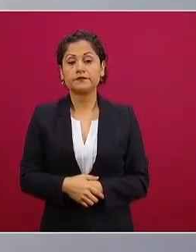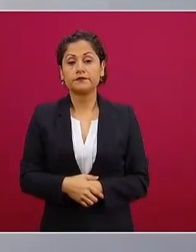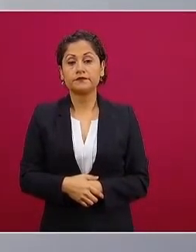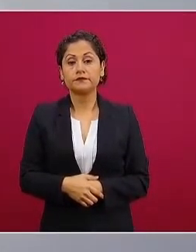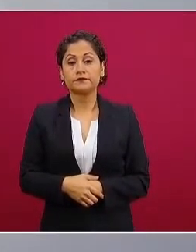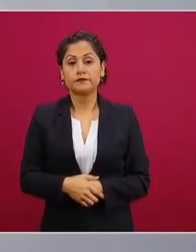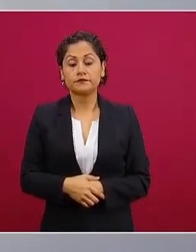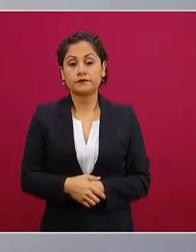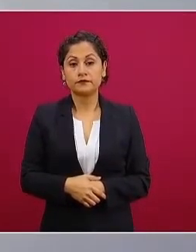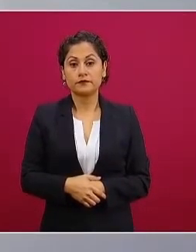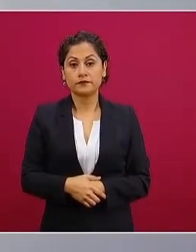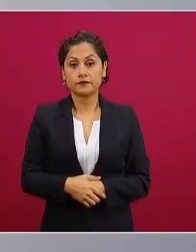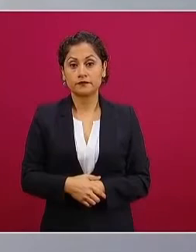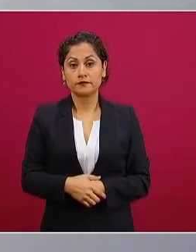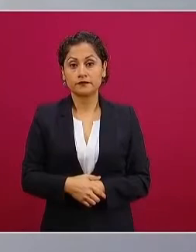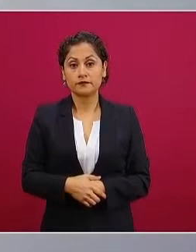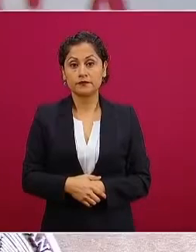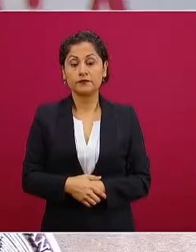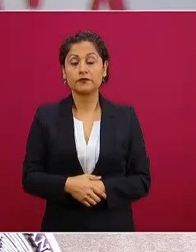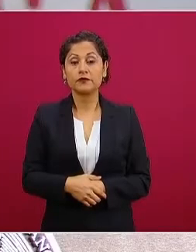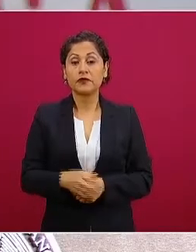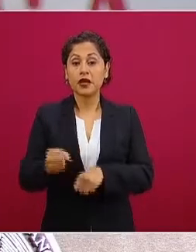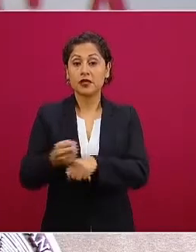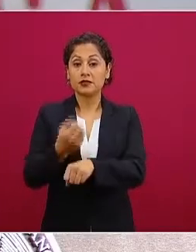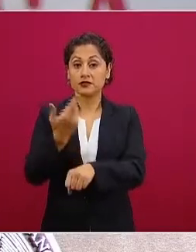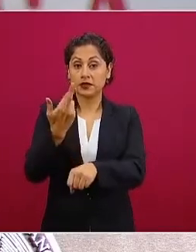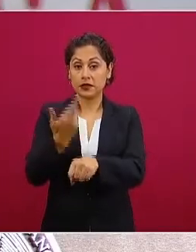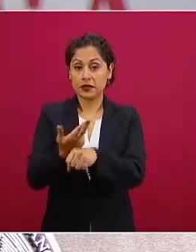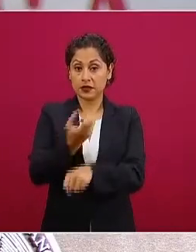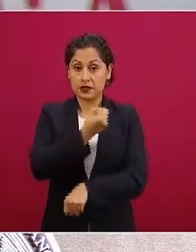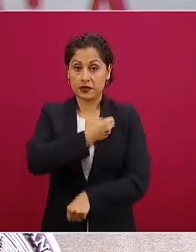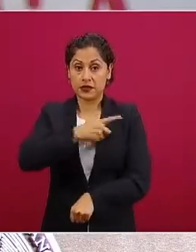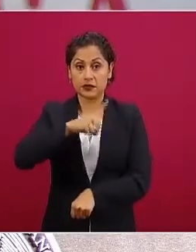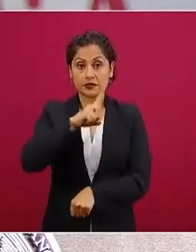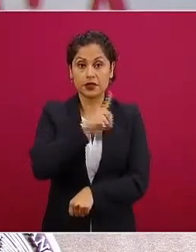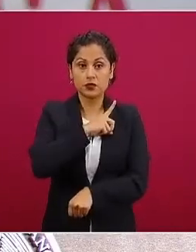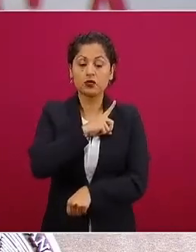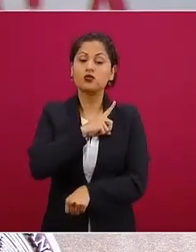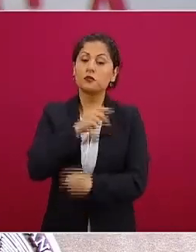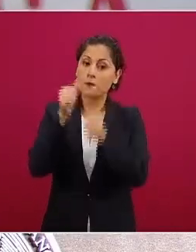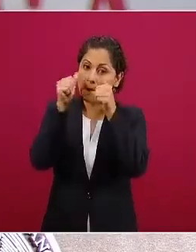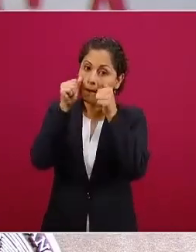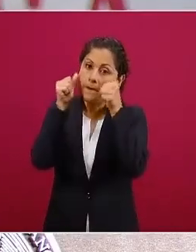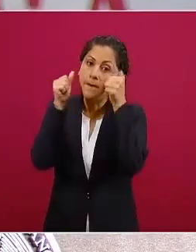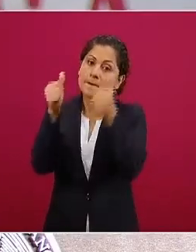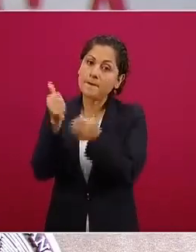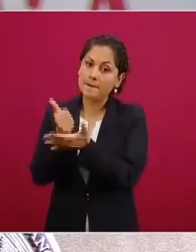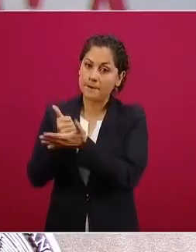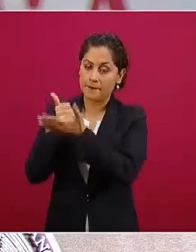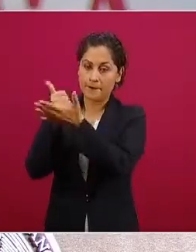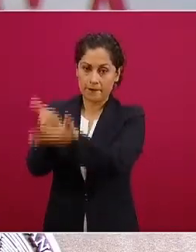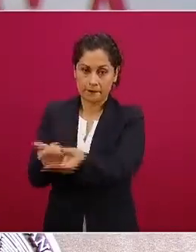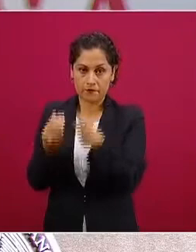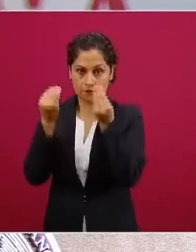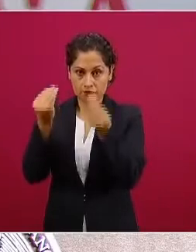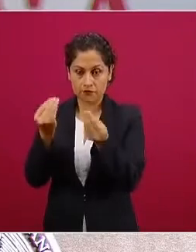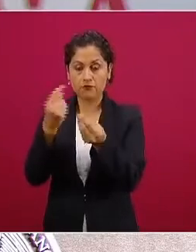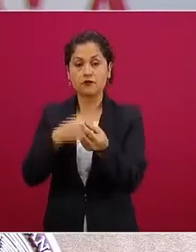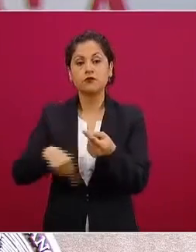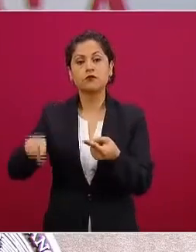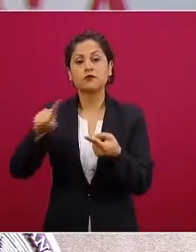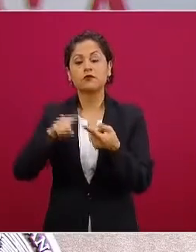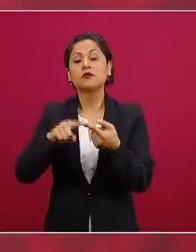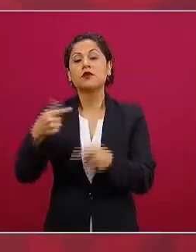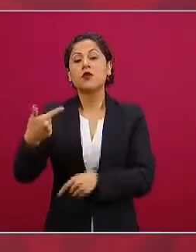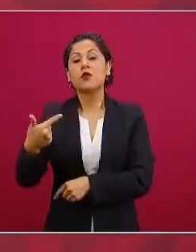la Secretaría de Salud, la Guardia Nacional y las